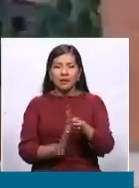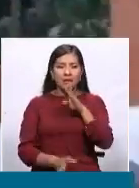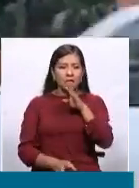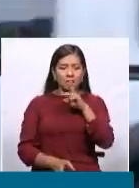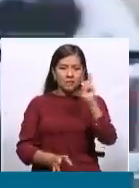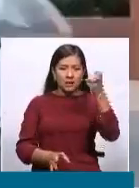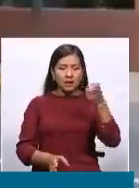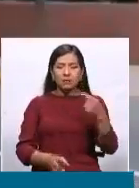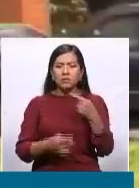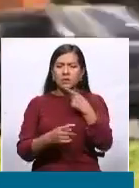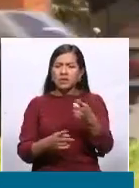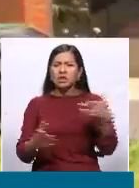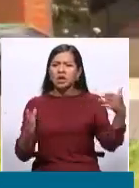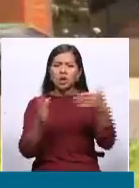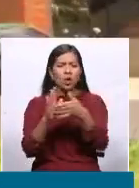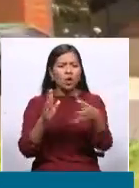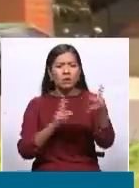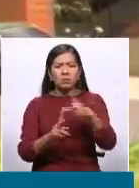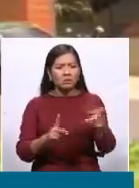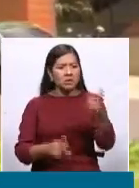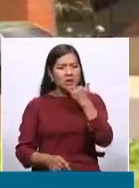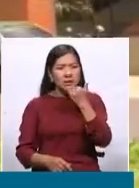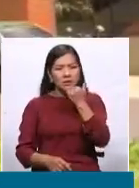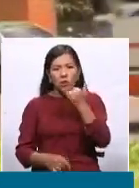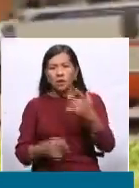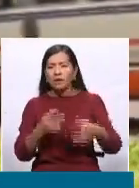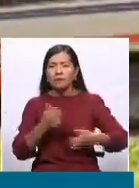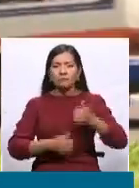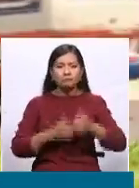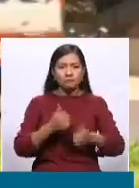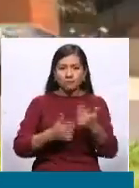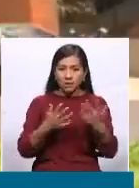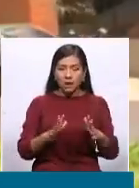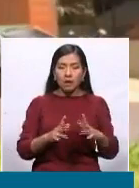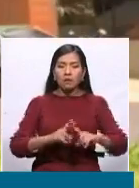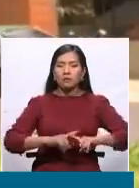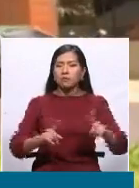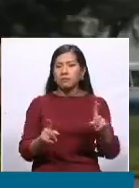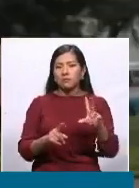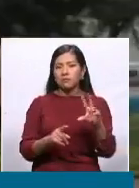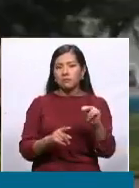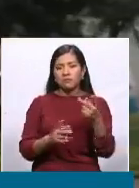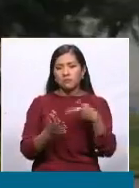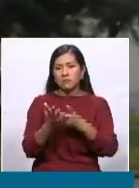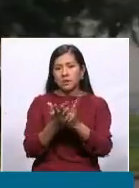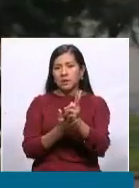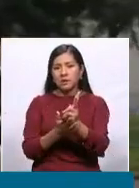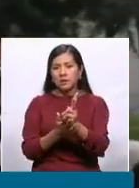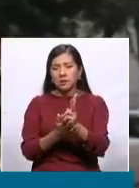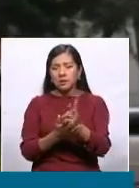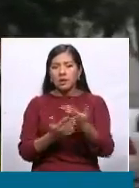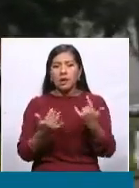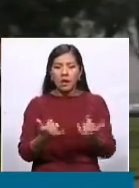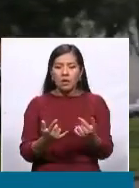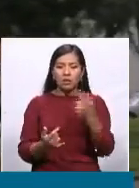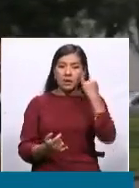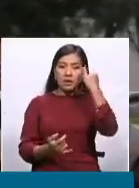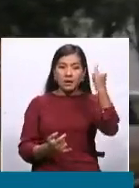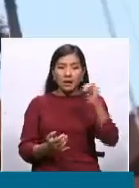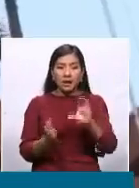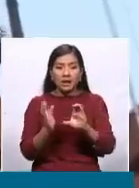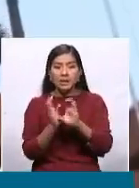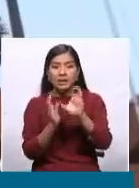yendo en contra de la población, leyes malditas, etcétera, etcétera. Y resultó que no era así. Pero encontraron este pretexto